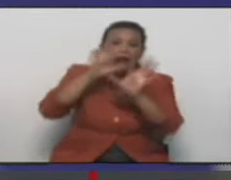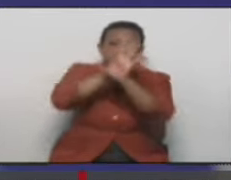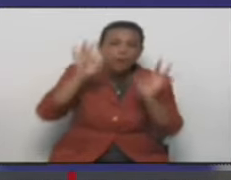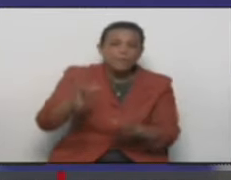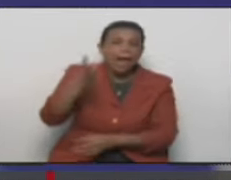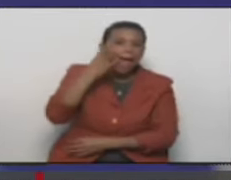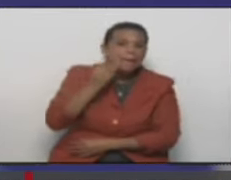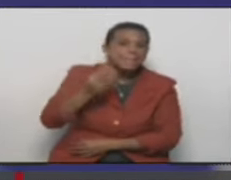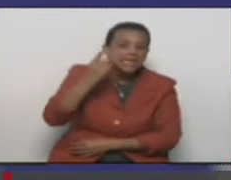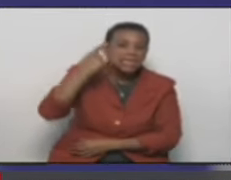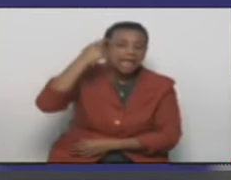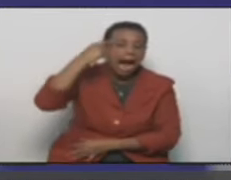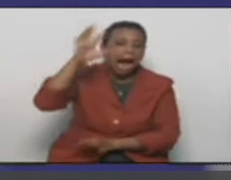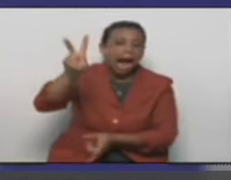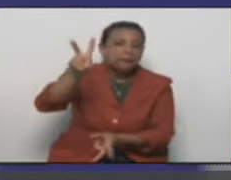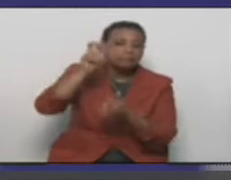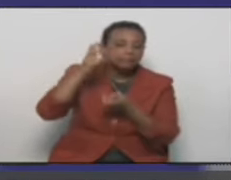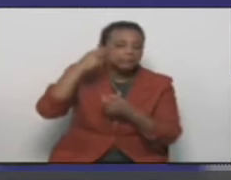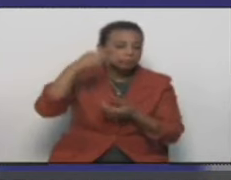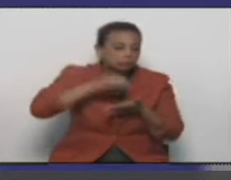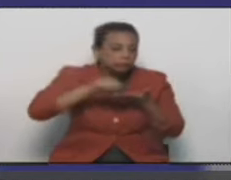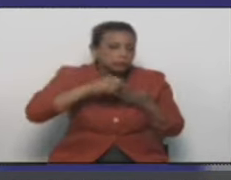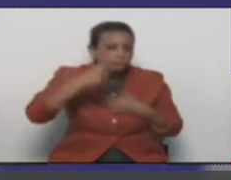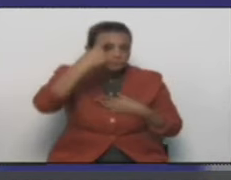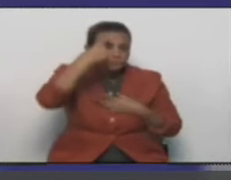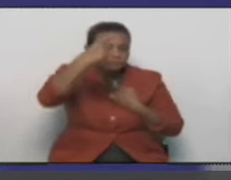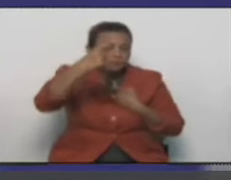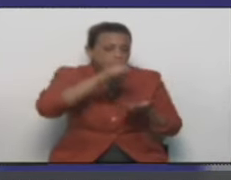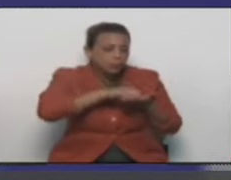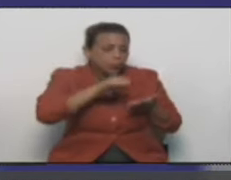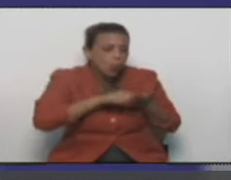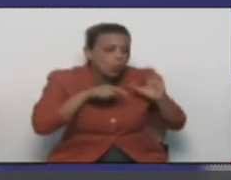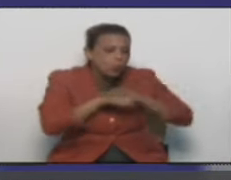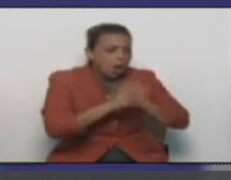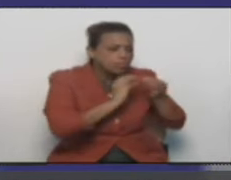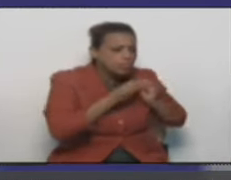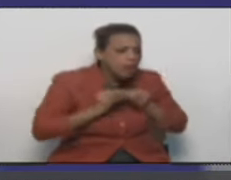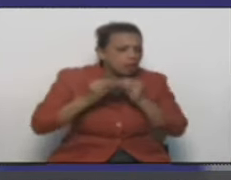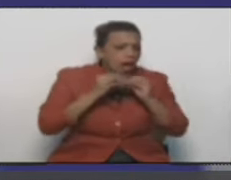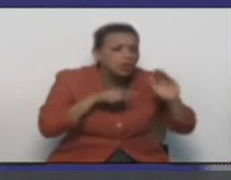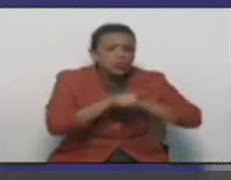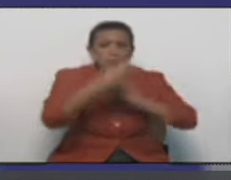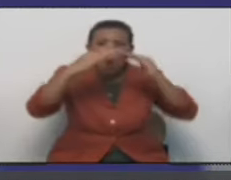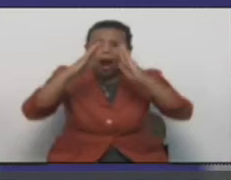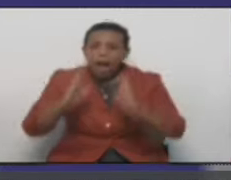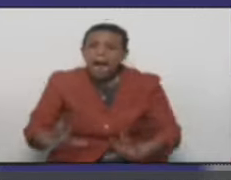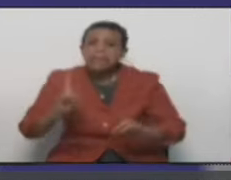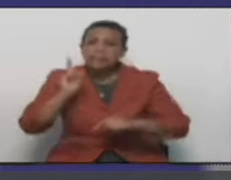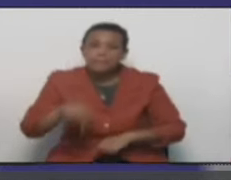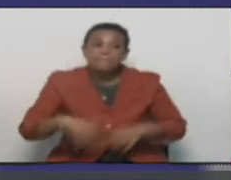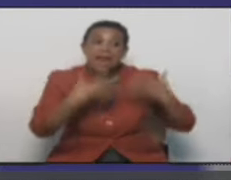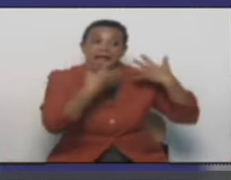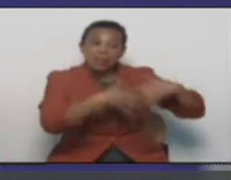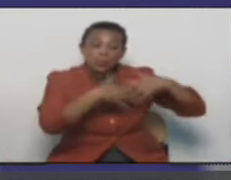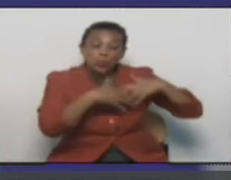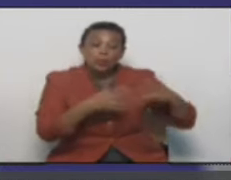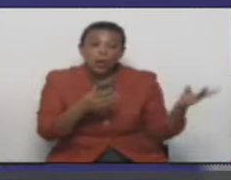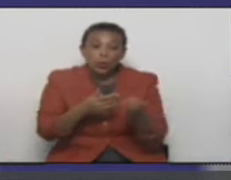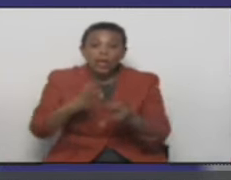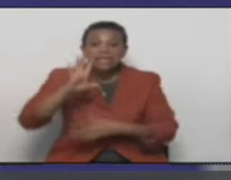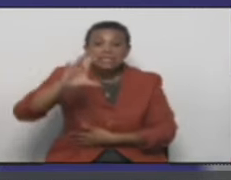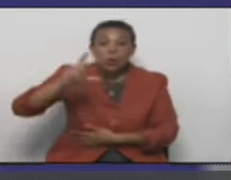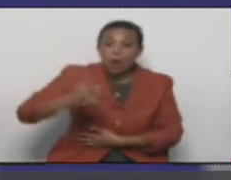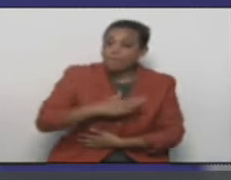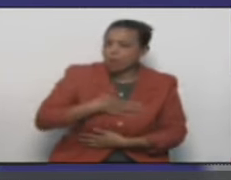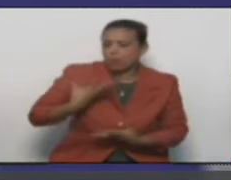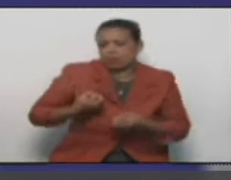Adicional a lo que Luis Bernardo comenta sobre el acceso a hogares, también está la industria. Y con 5G podemos